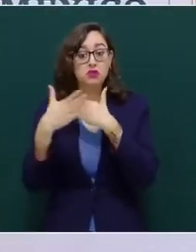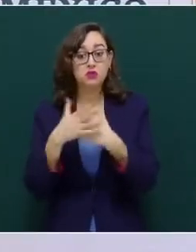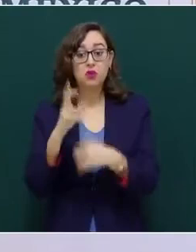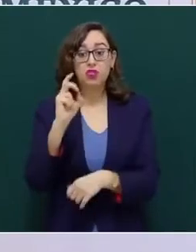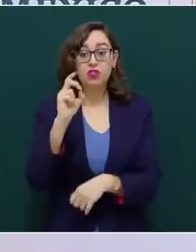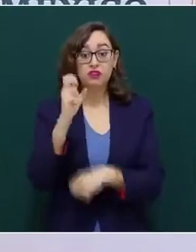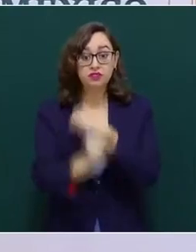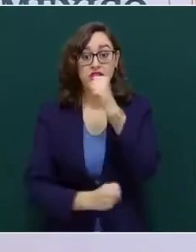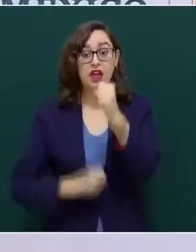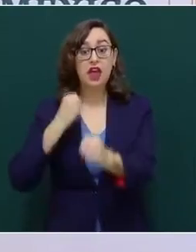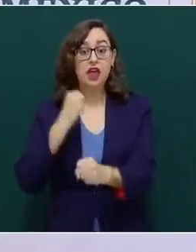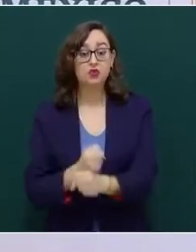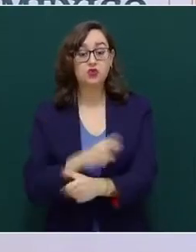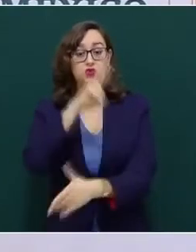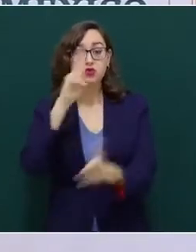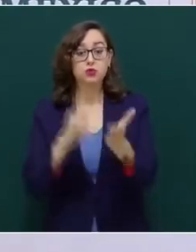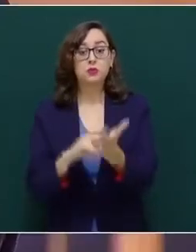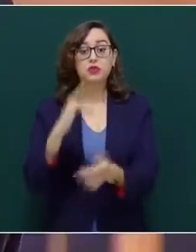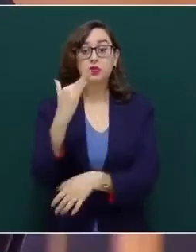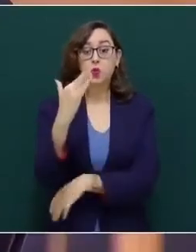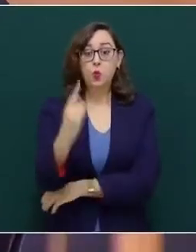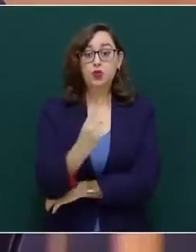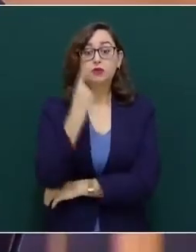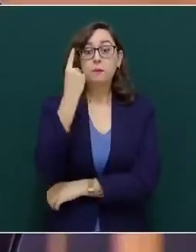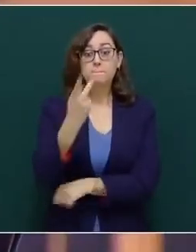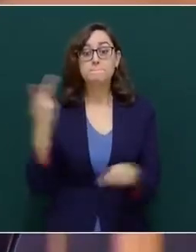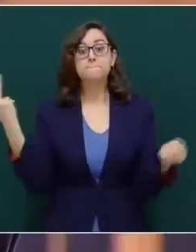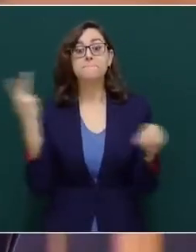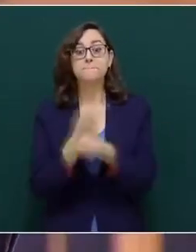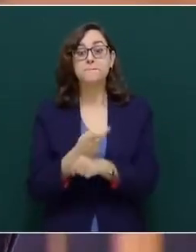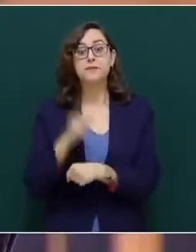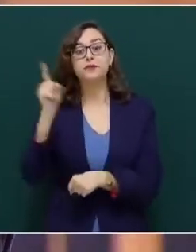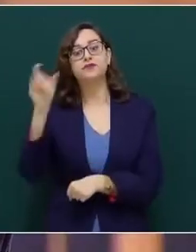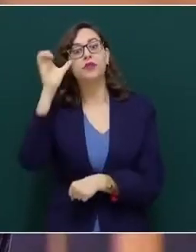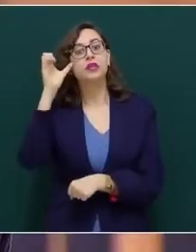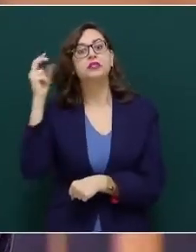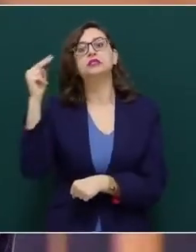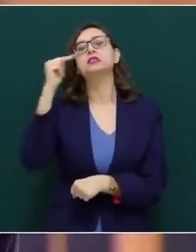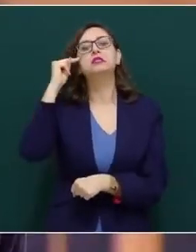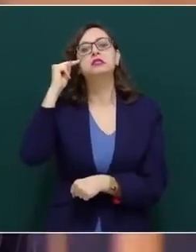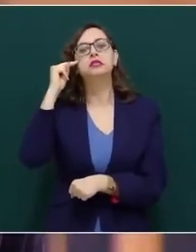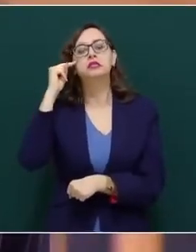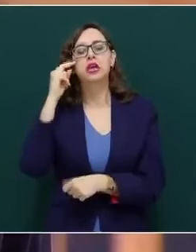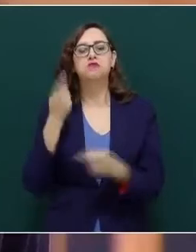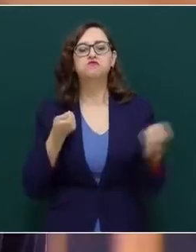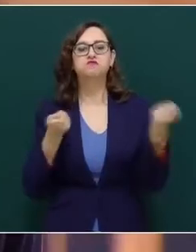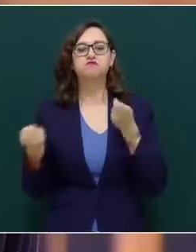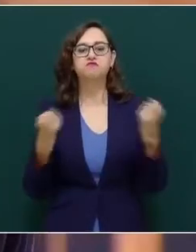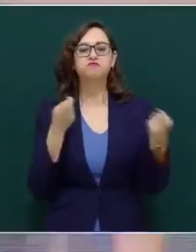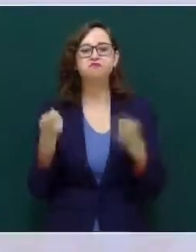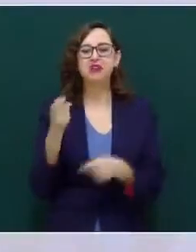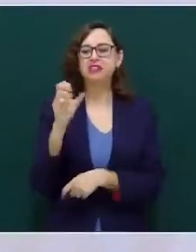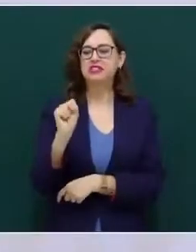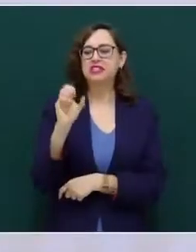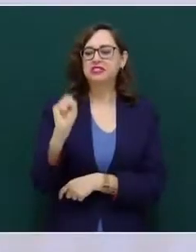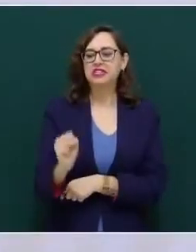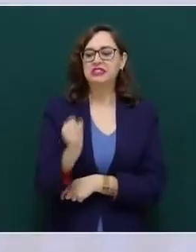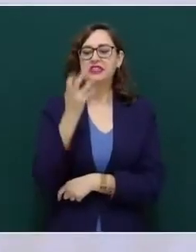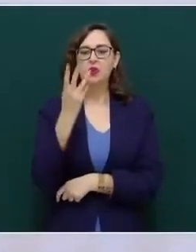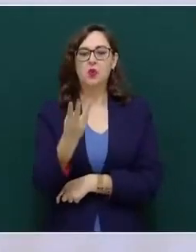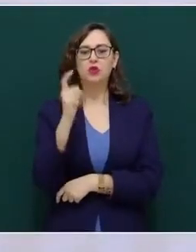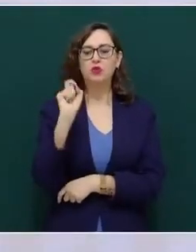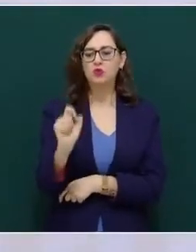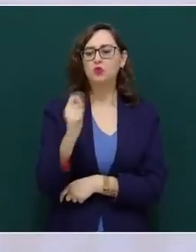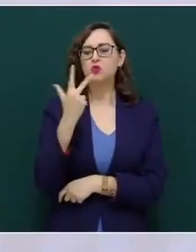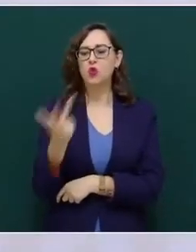para el 2051, China tendría el dominio del 64.8 por